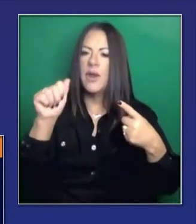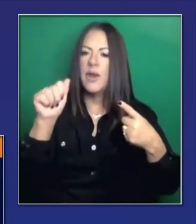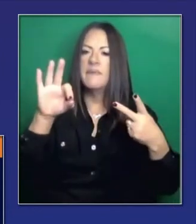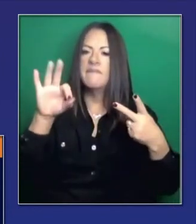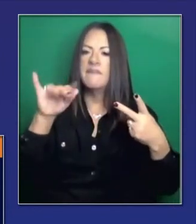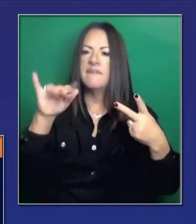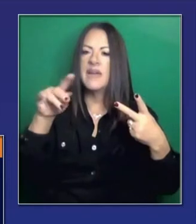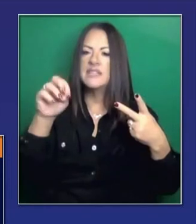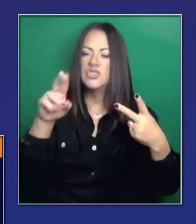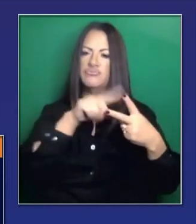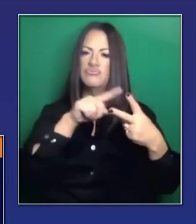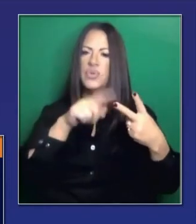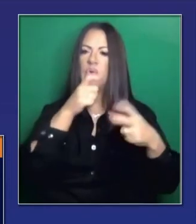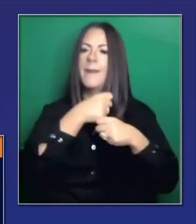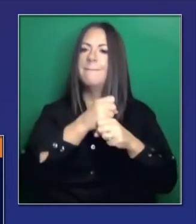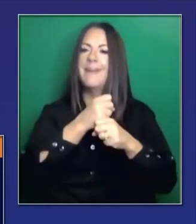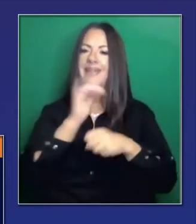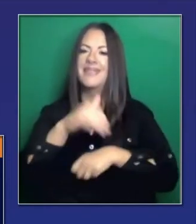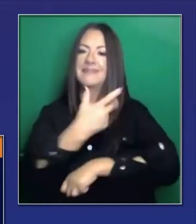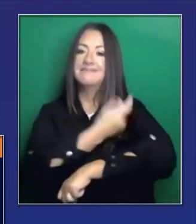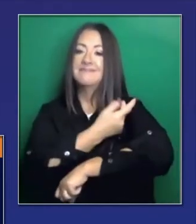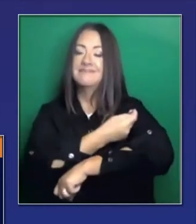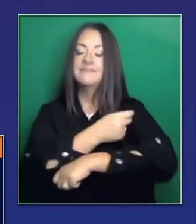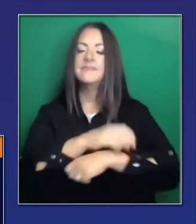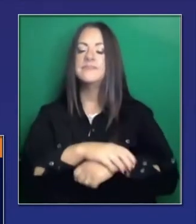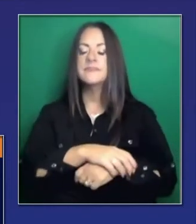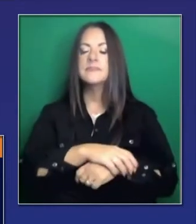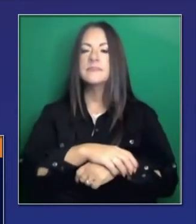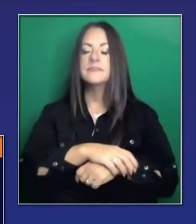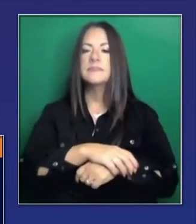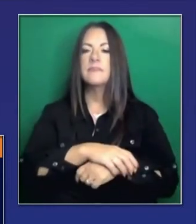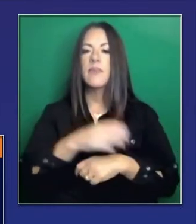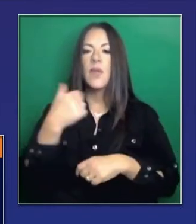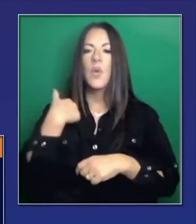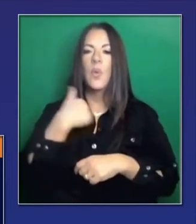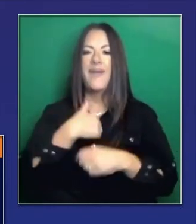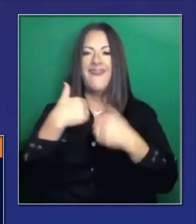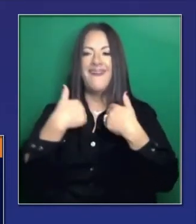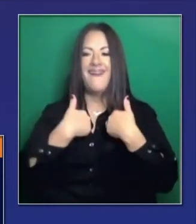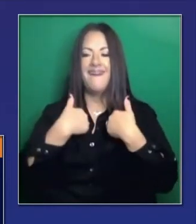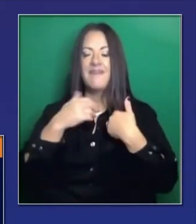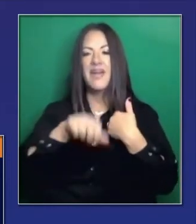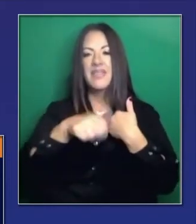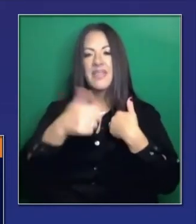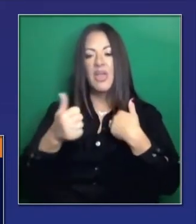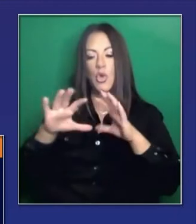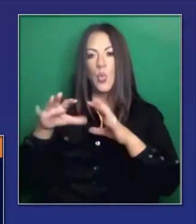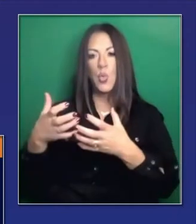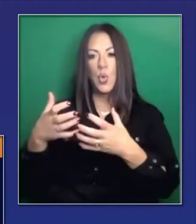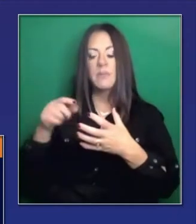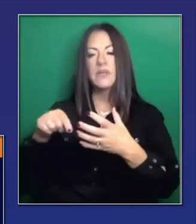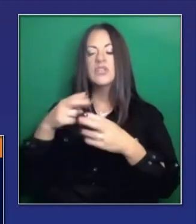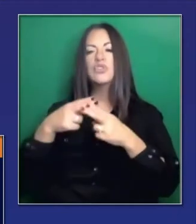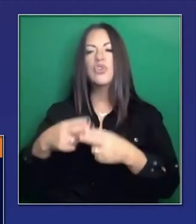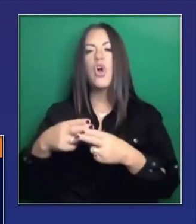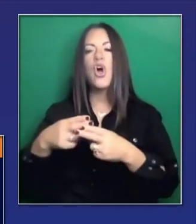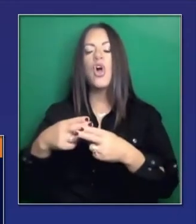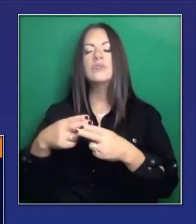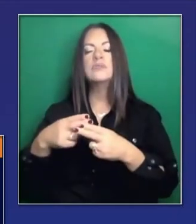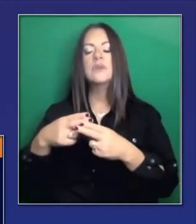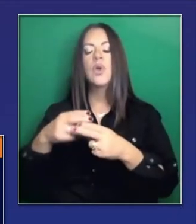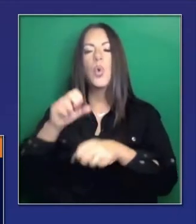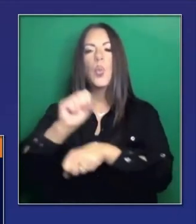Queríamos estar vigilantes sobre este punto. Teníamos también el grupo de trabajo para dictar pautas. Han